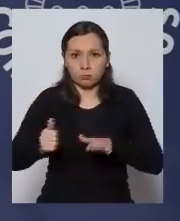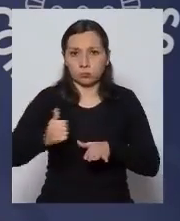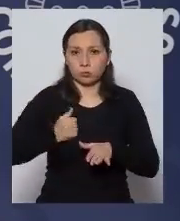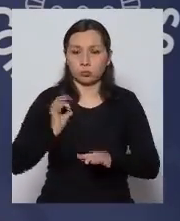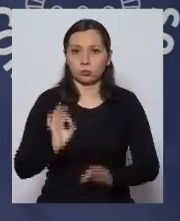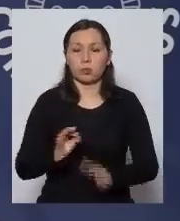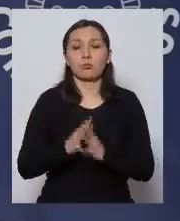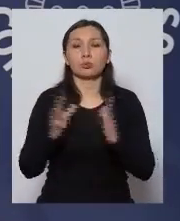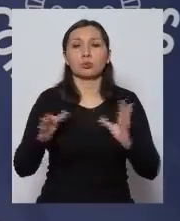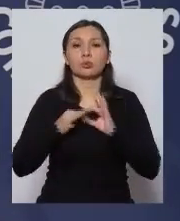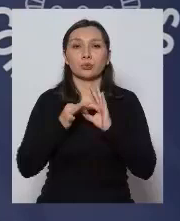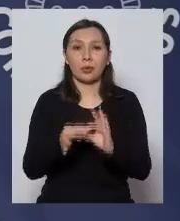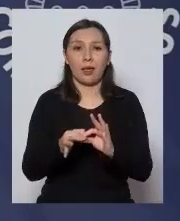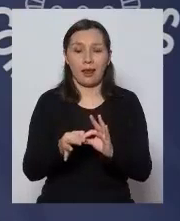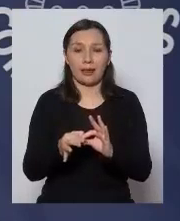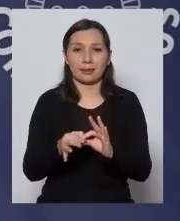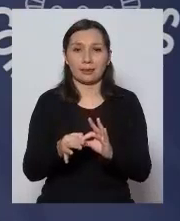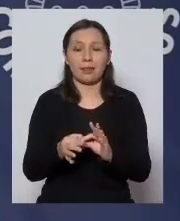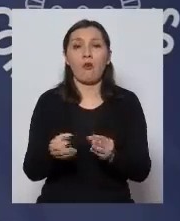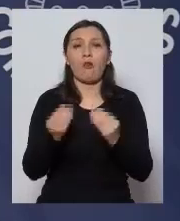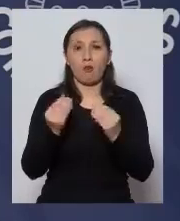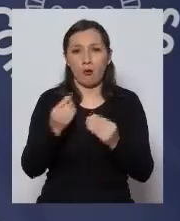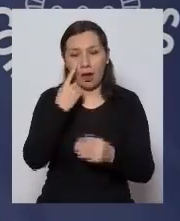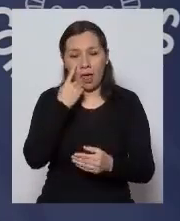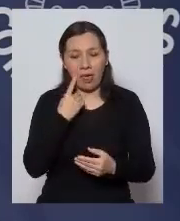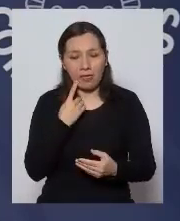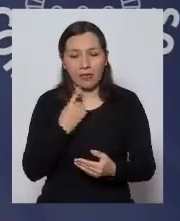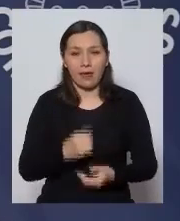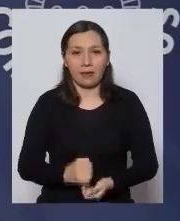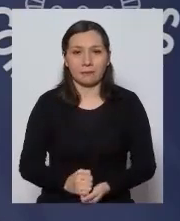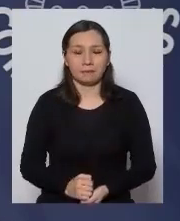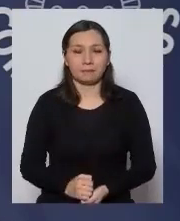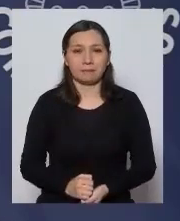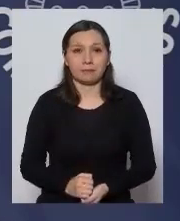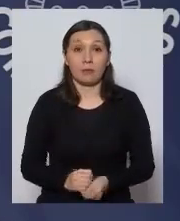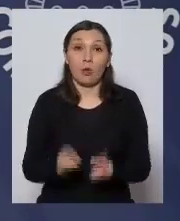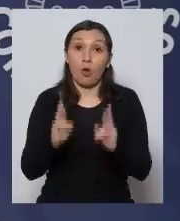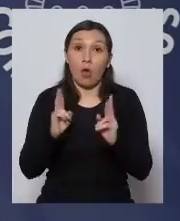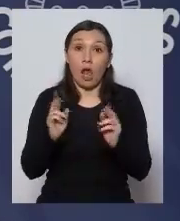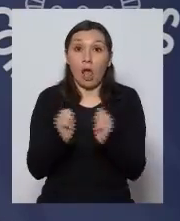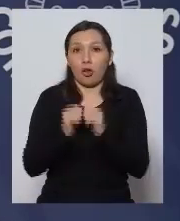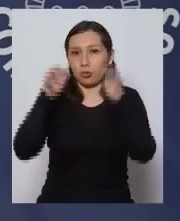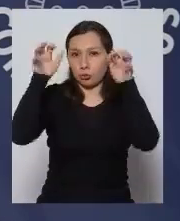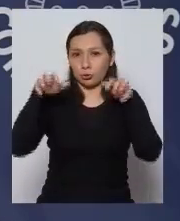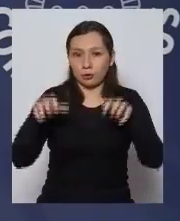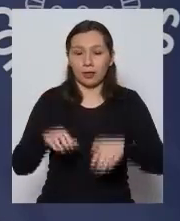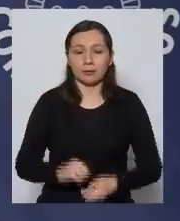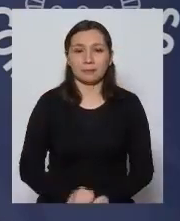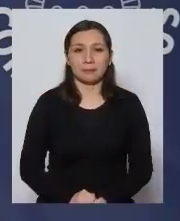muchas gracias que tengan un buen buen día ojalá con lluvia